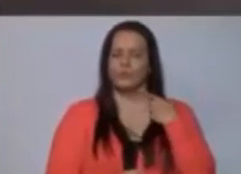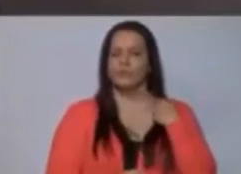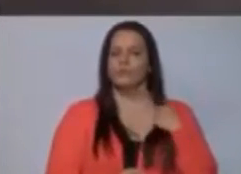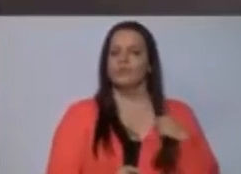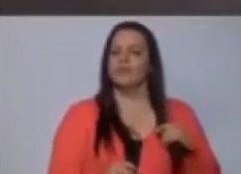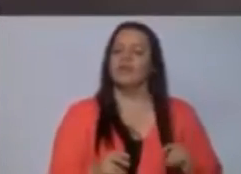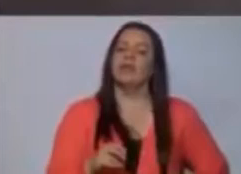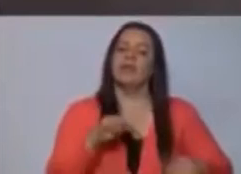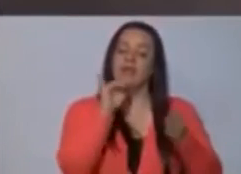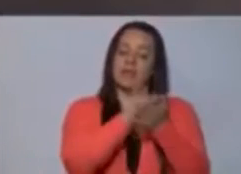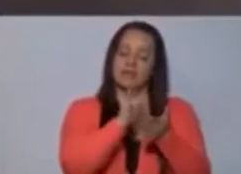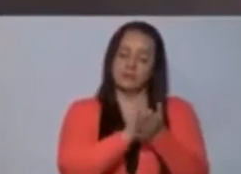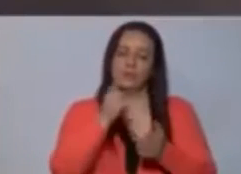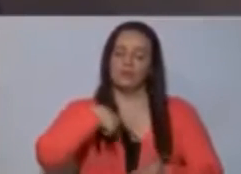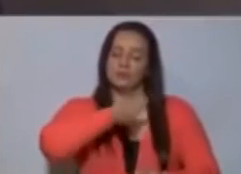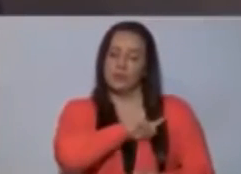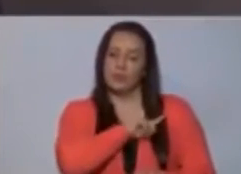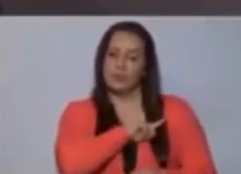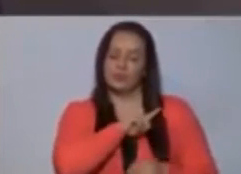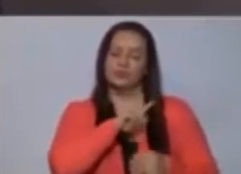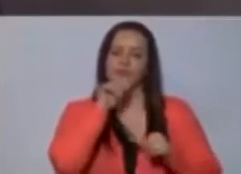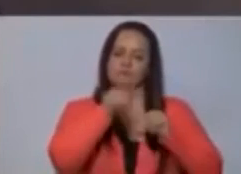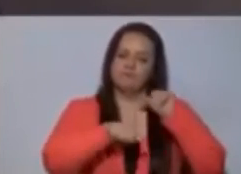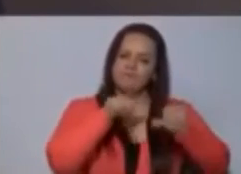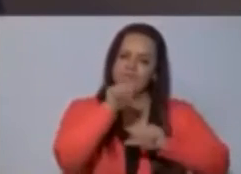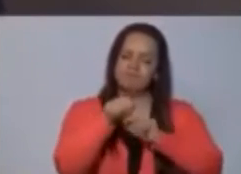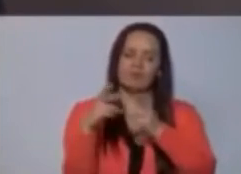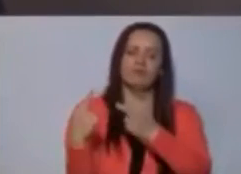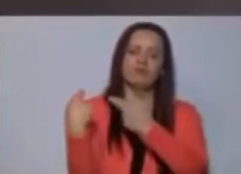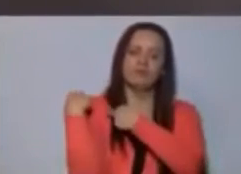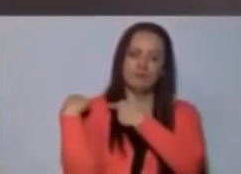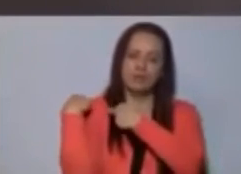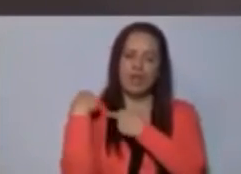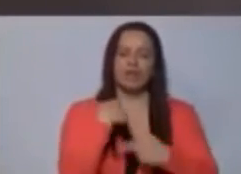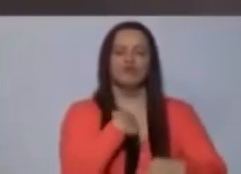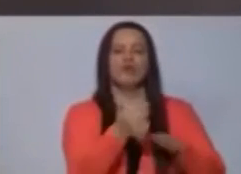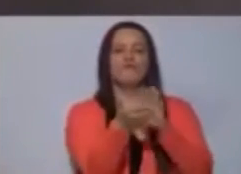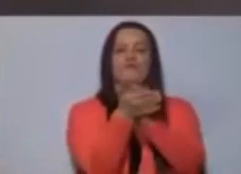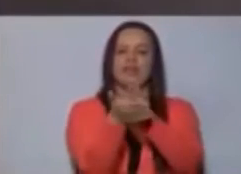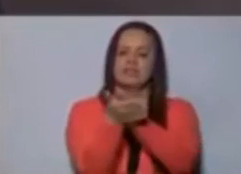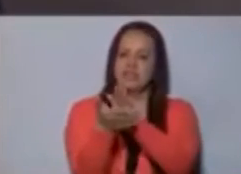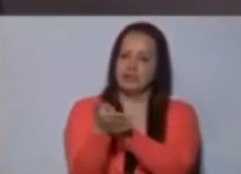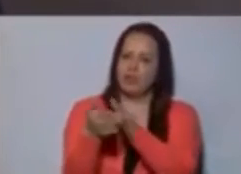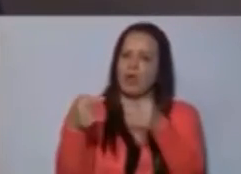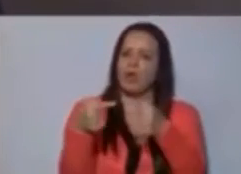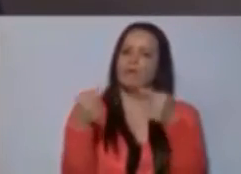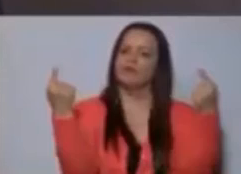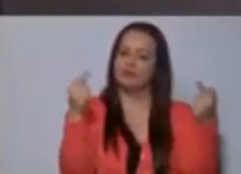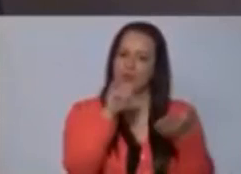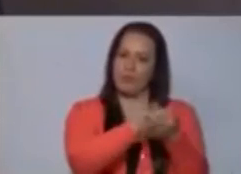En esto hemos sido diligentes, hemos sido responsables y yo felicito a la oposición por eso.